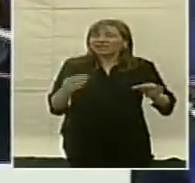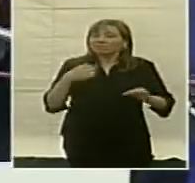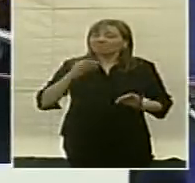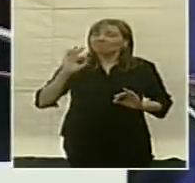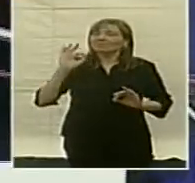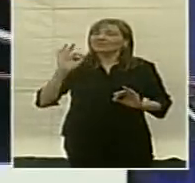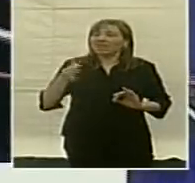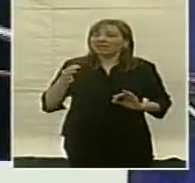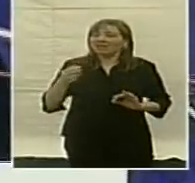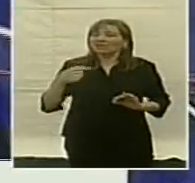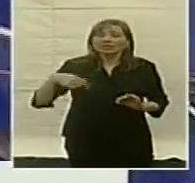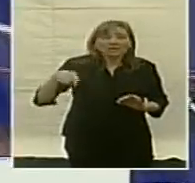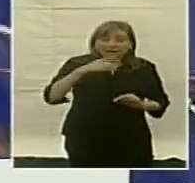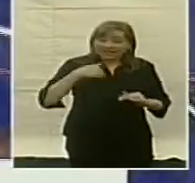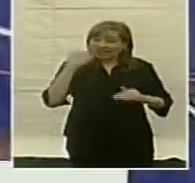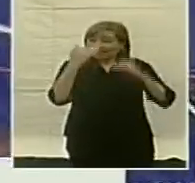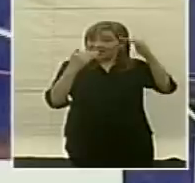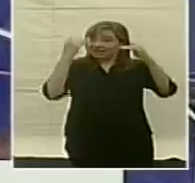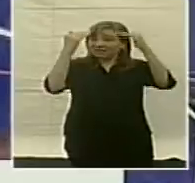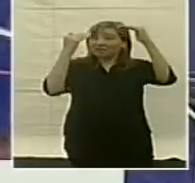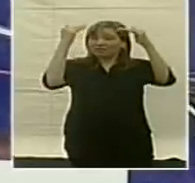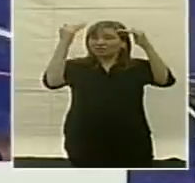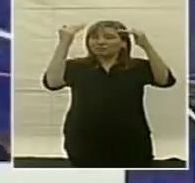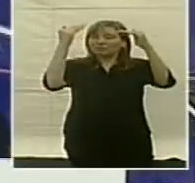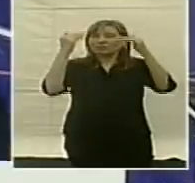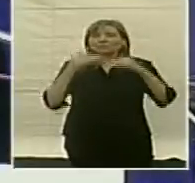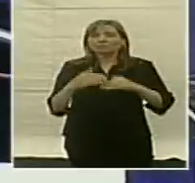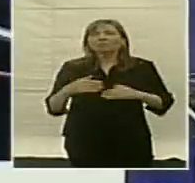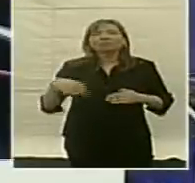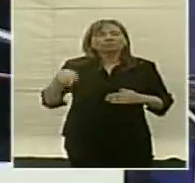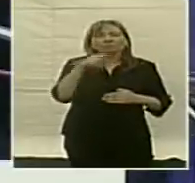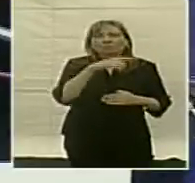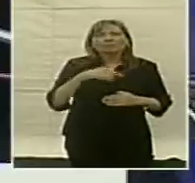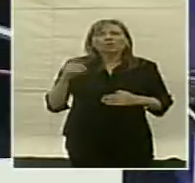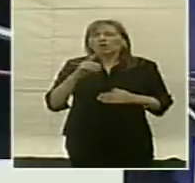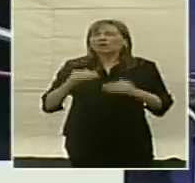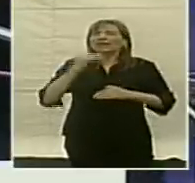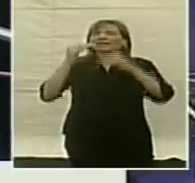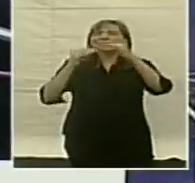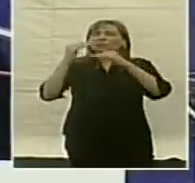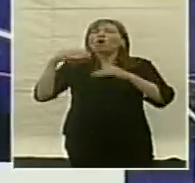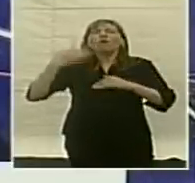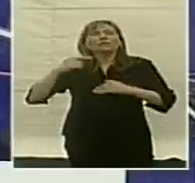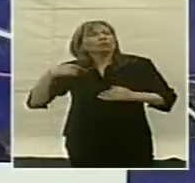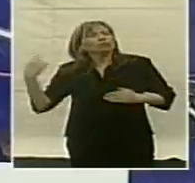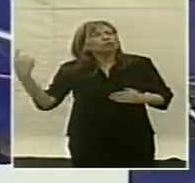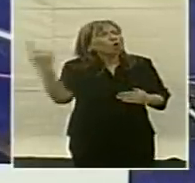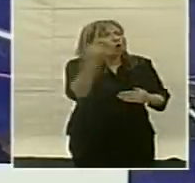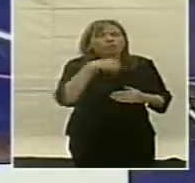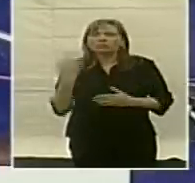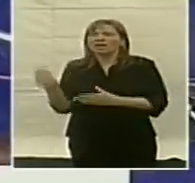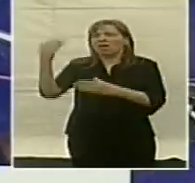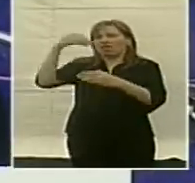saber que este crecimiento nos tiene que tener como protagonistas a todos. Yo les decía, para